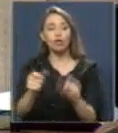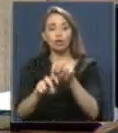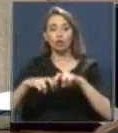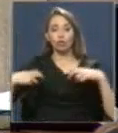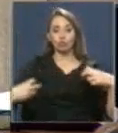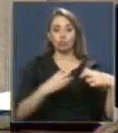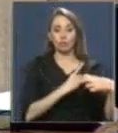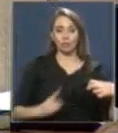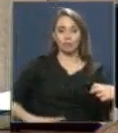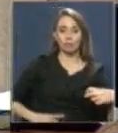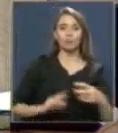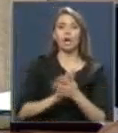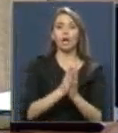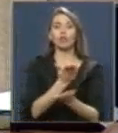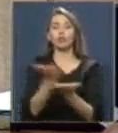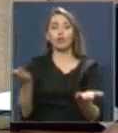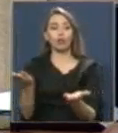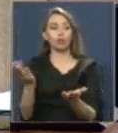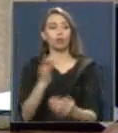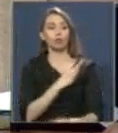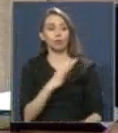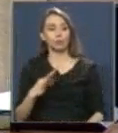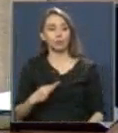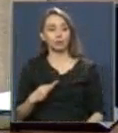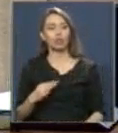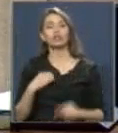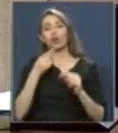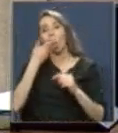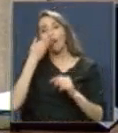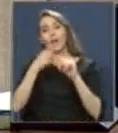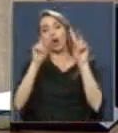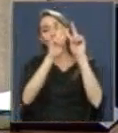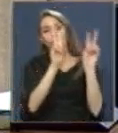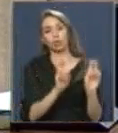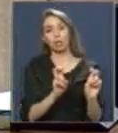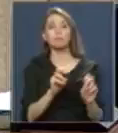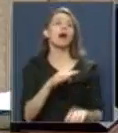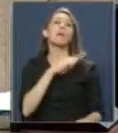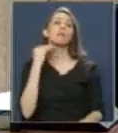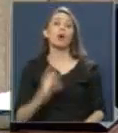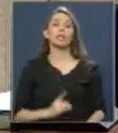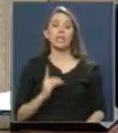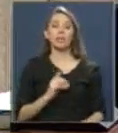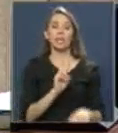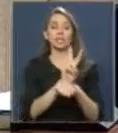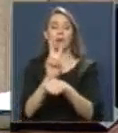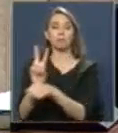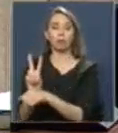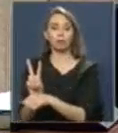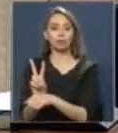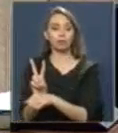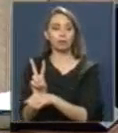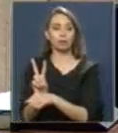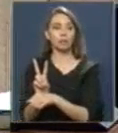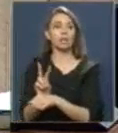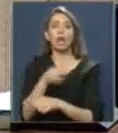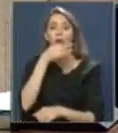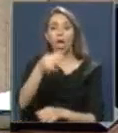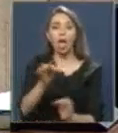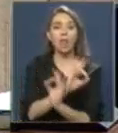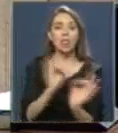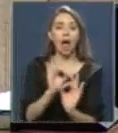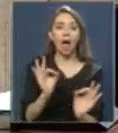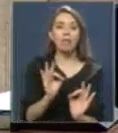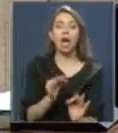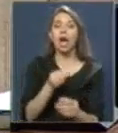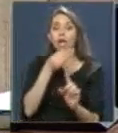sala, a todos los ministros. Me salía de tema, pero la muerte digna de los profesores, que no han dicho nada, que